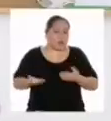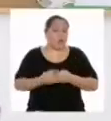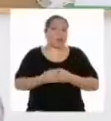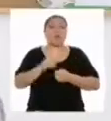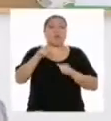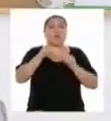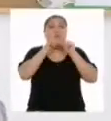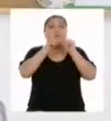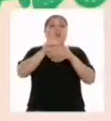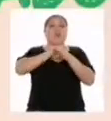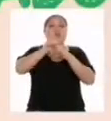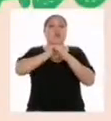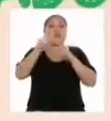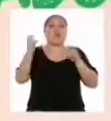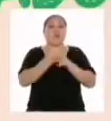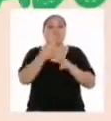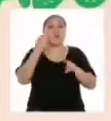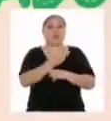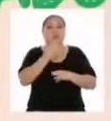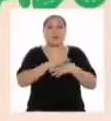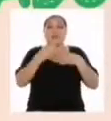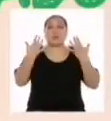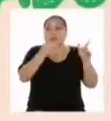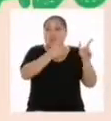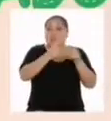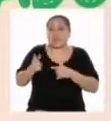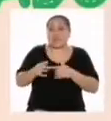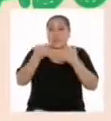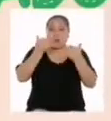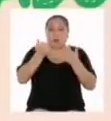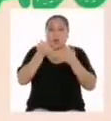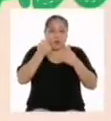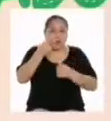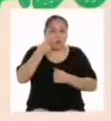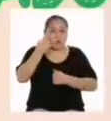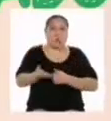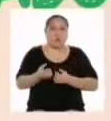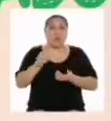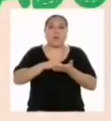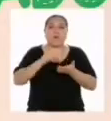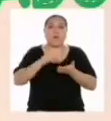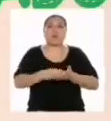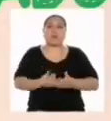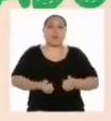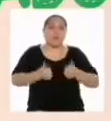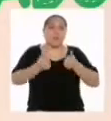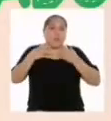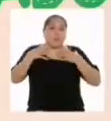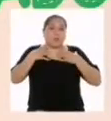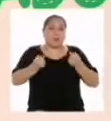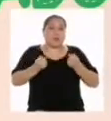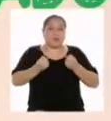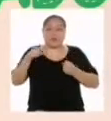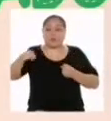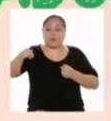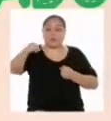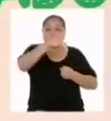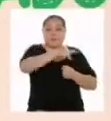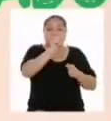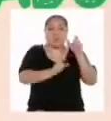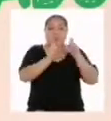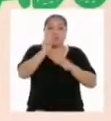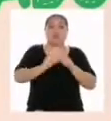sigan practicando matemáticas. Y lo logramos. Hoy pudimos conocer mejor los hábitos de vida saludable que tienen nuestras